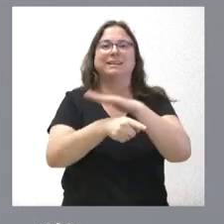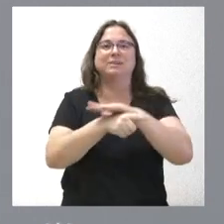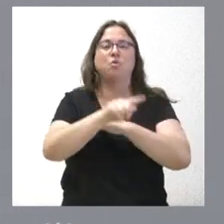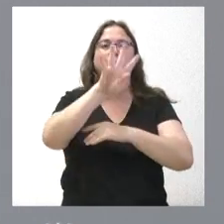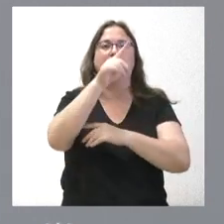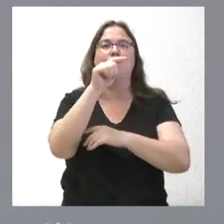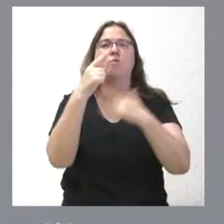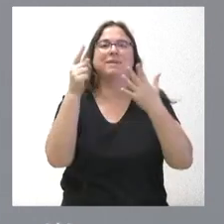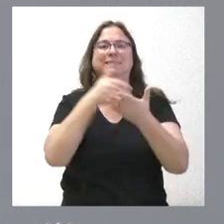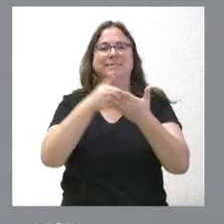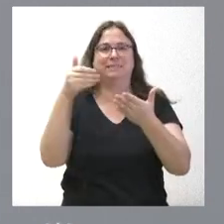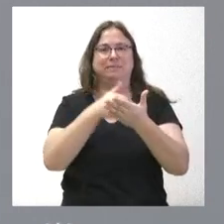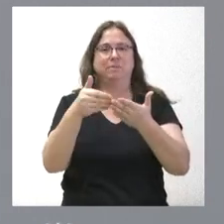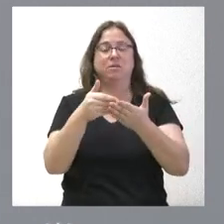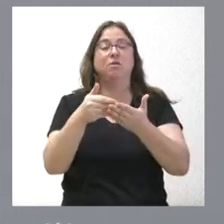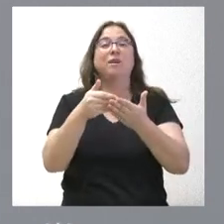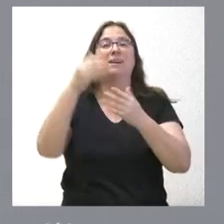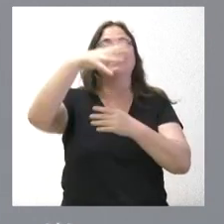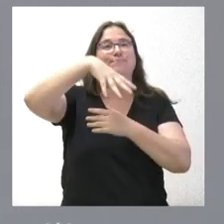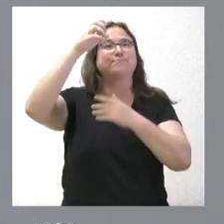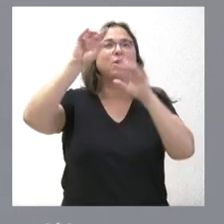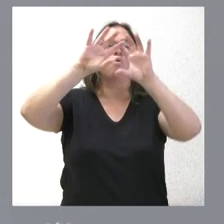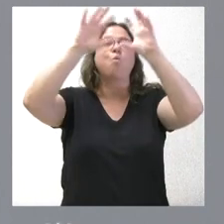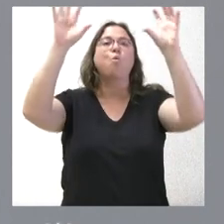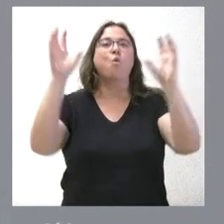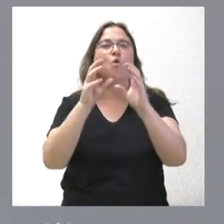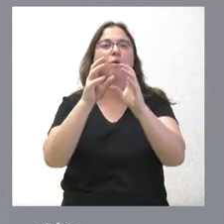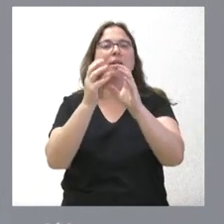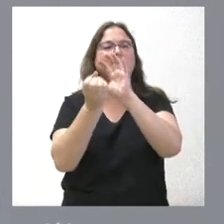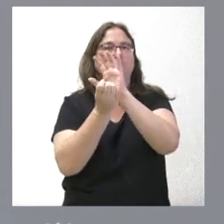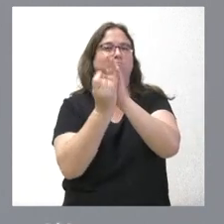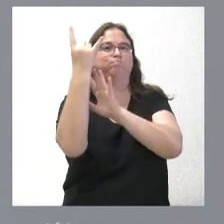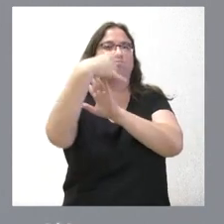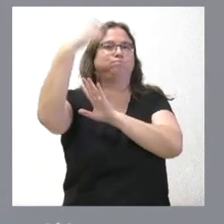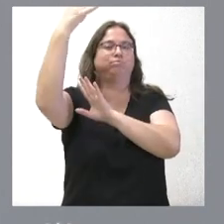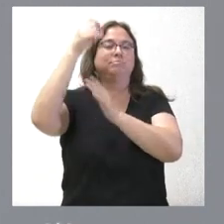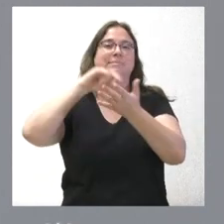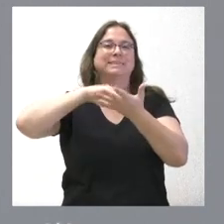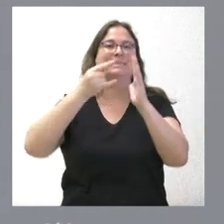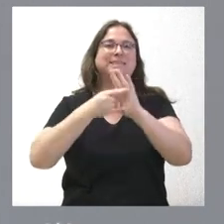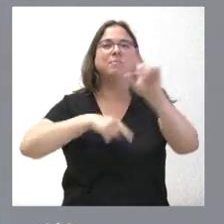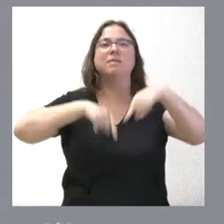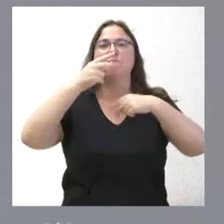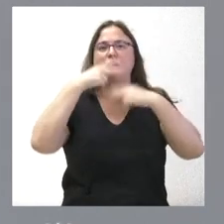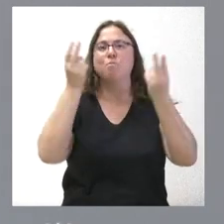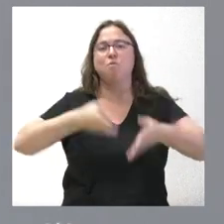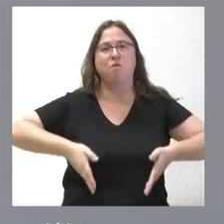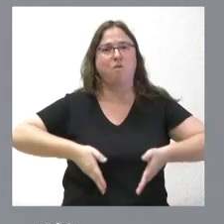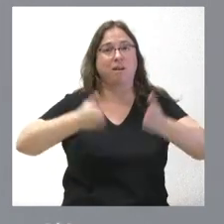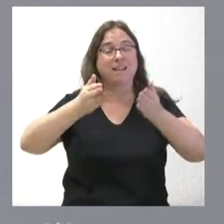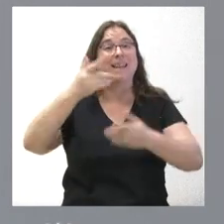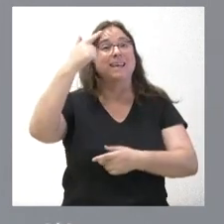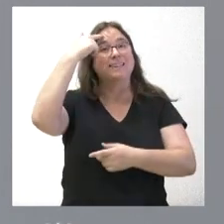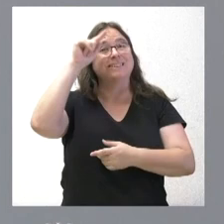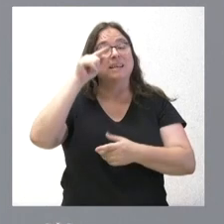Es el servidor central en la nube del sistema de transporte público por carretera de Castilla y León, que va a permitir la ubicación exacta por